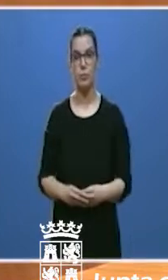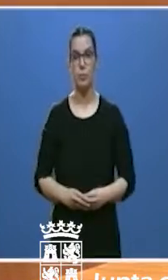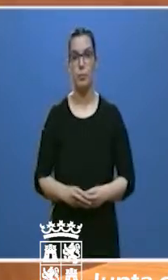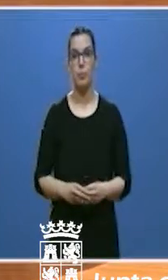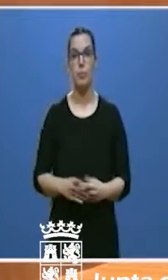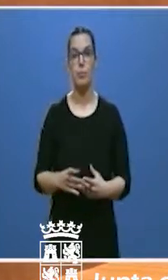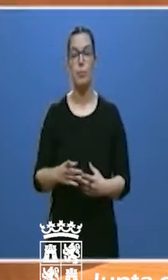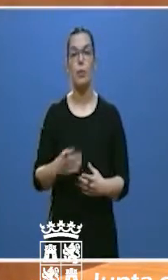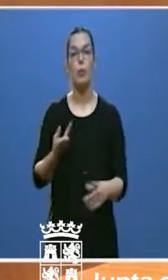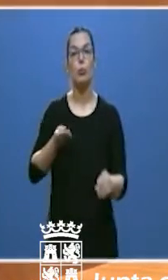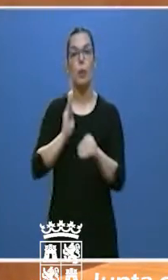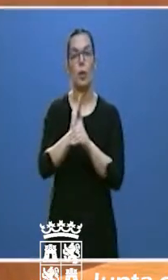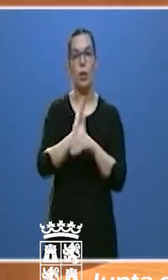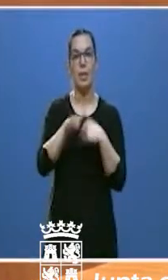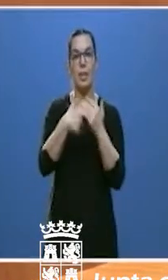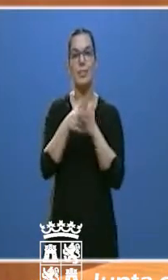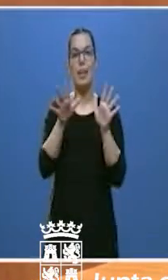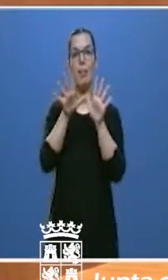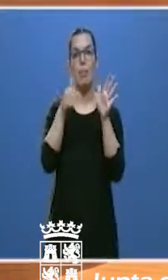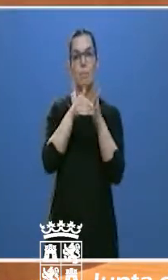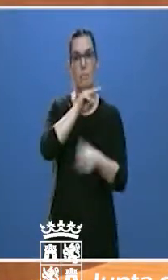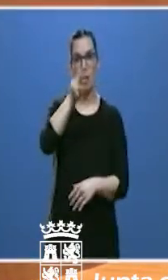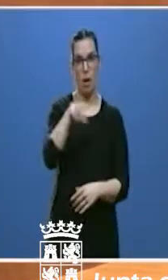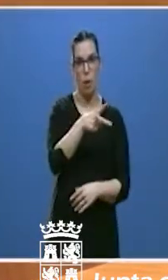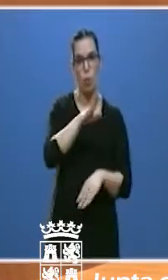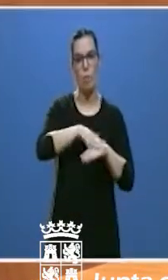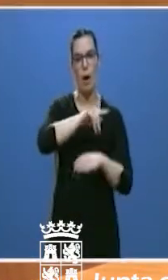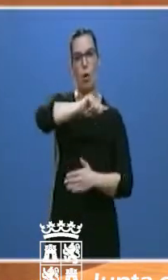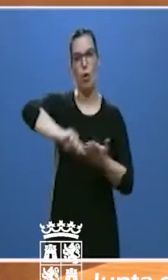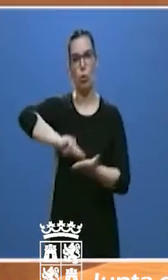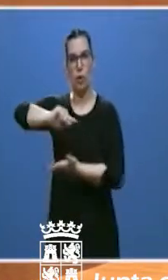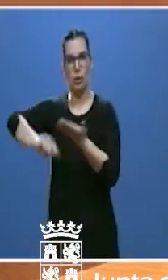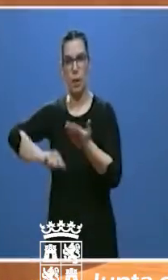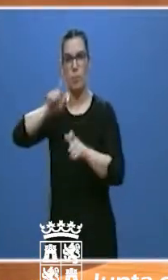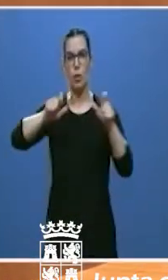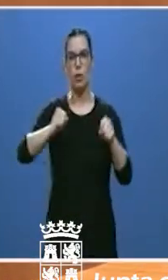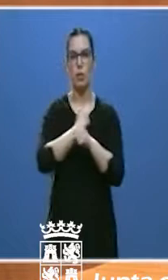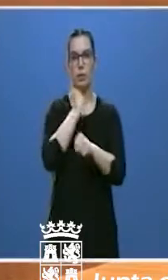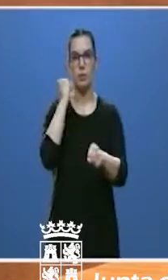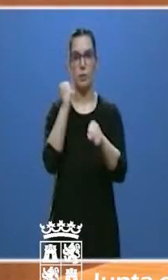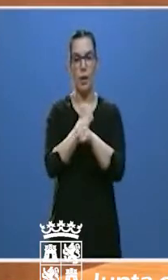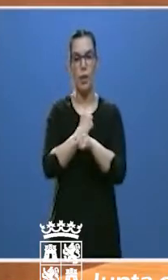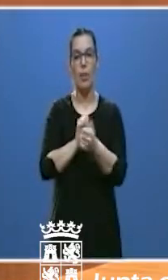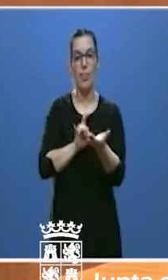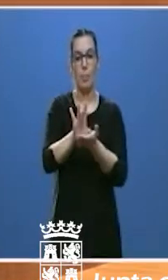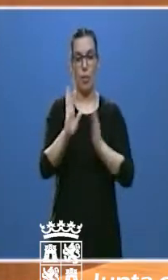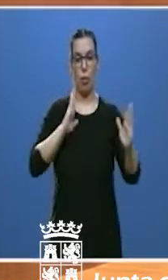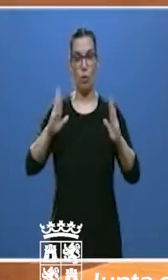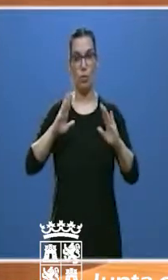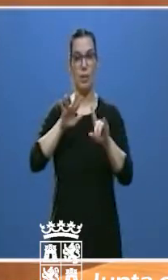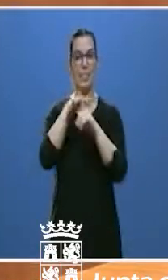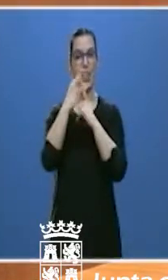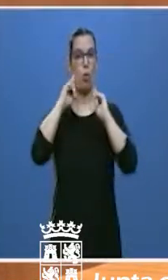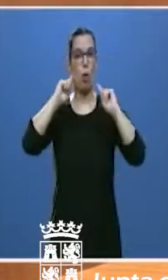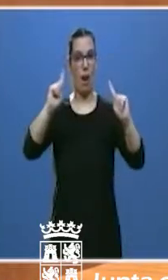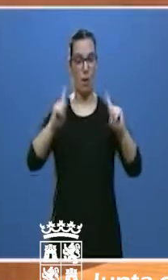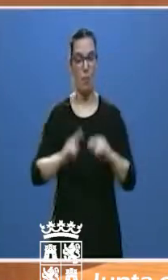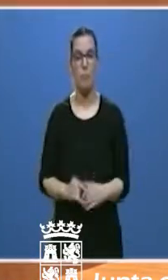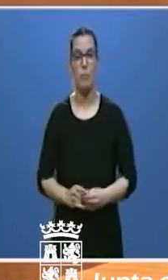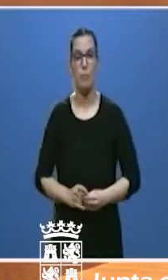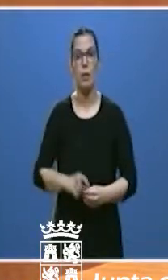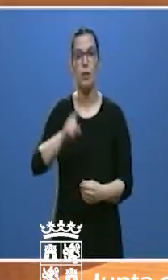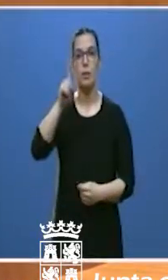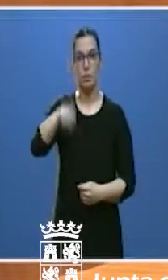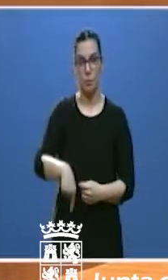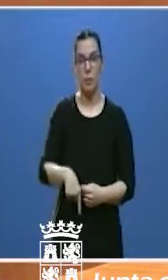Con subvenciones hasta 10.000 euros para la contratación de trabajadores despedidos durante el estado de alarma. O con